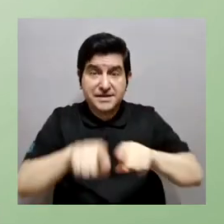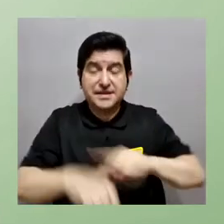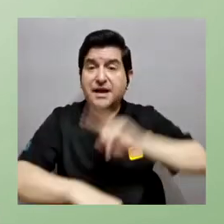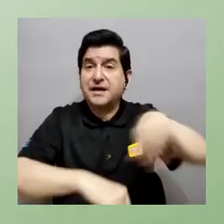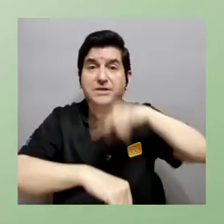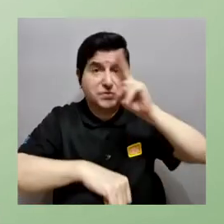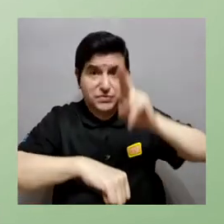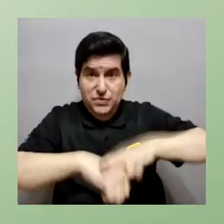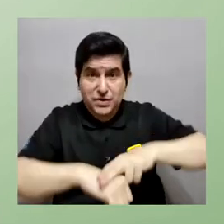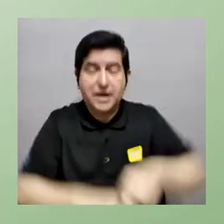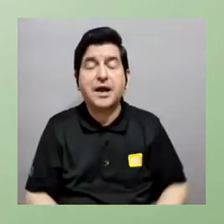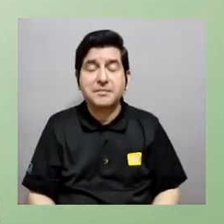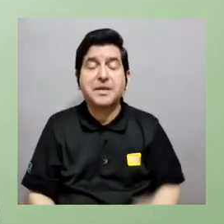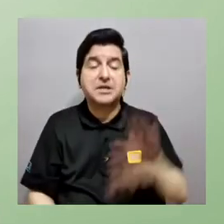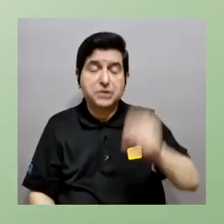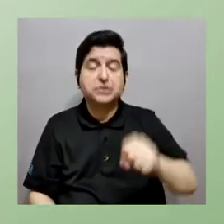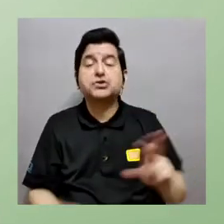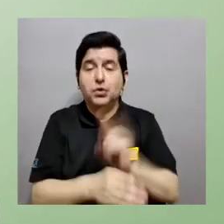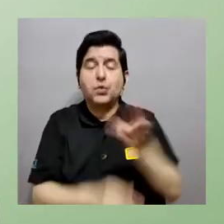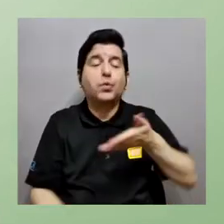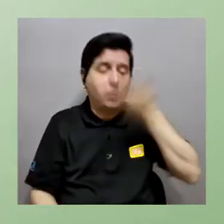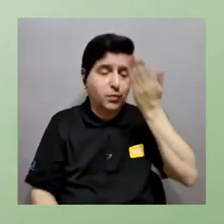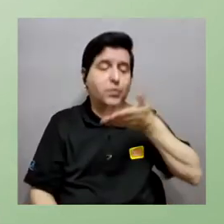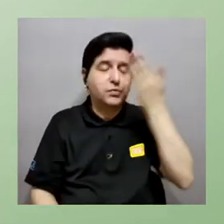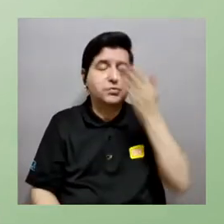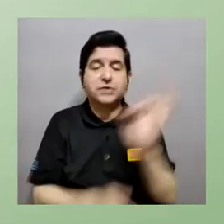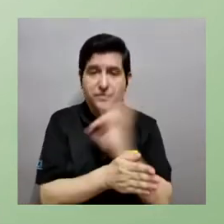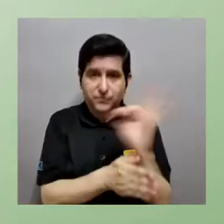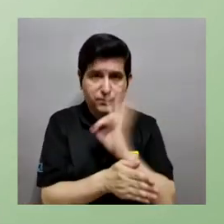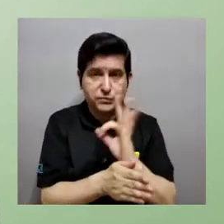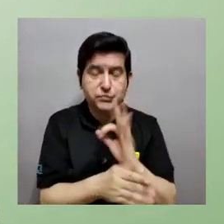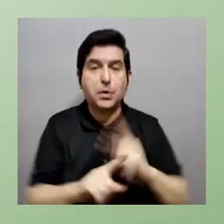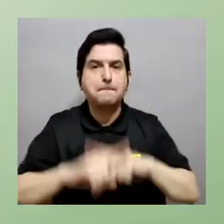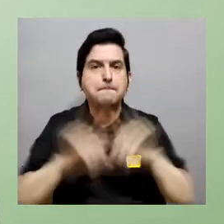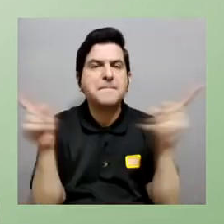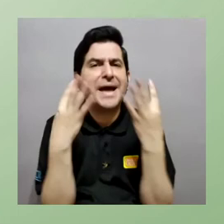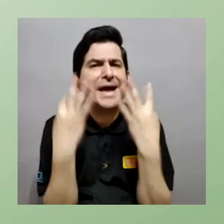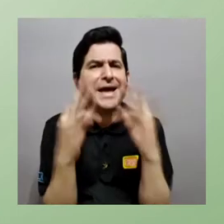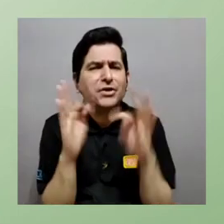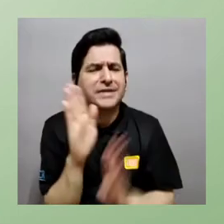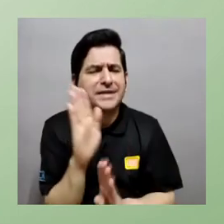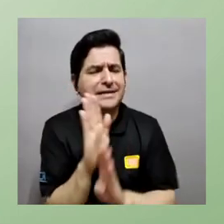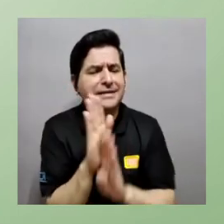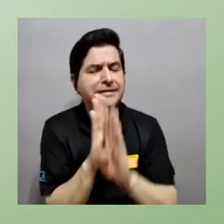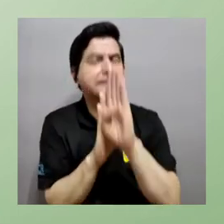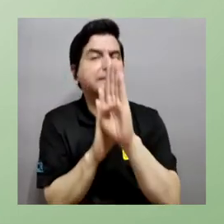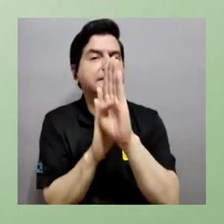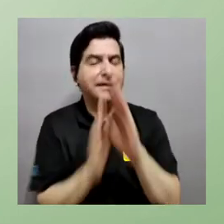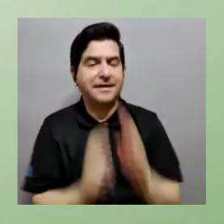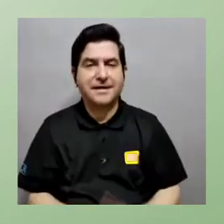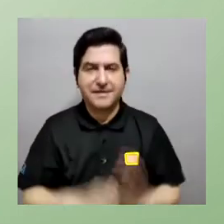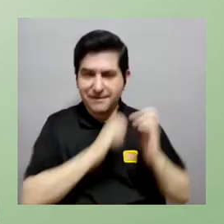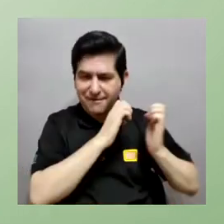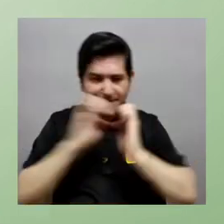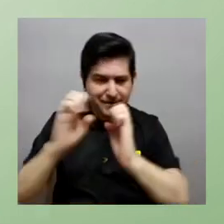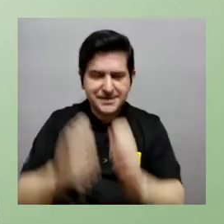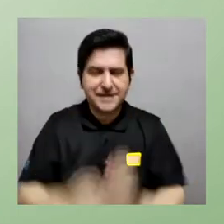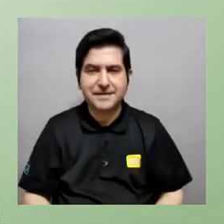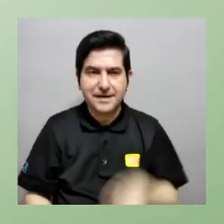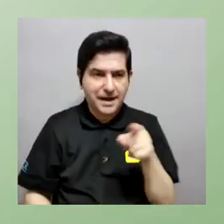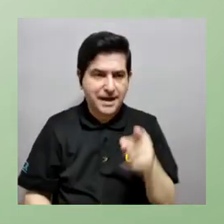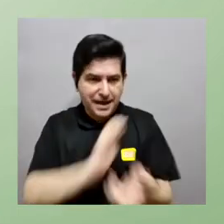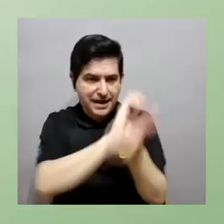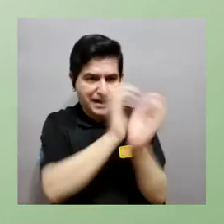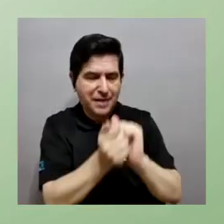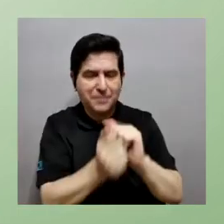el organismo que estamos utilizando es un organismo que naturalmente es aeróbico necesita oxígeno para funcionar pero estamos